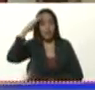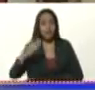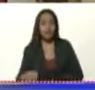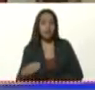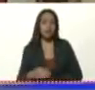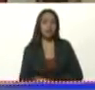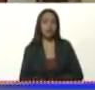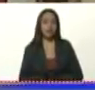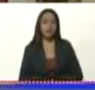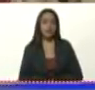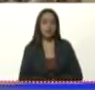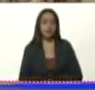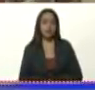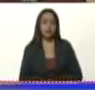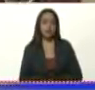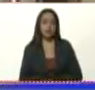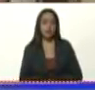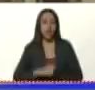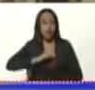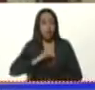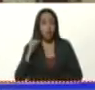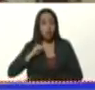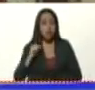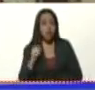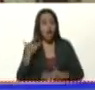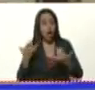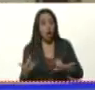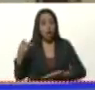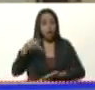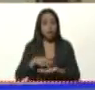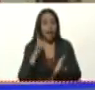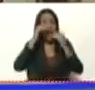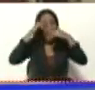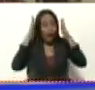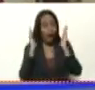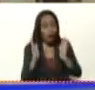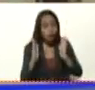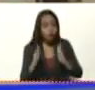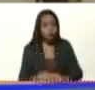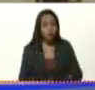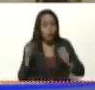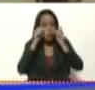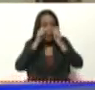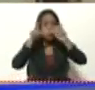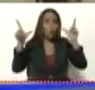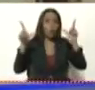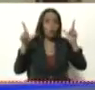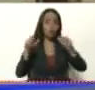y policiales presentes, oído, despertemos.